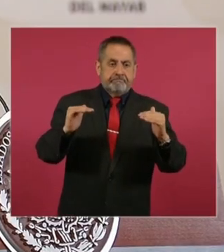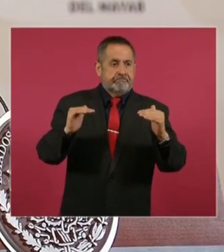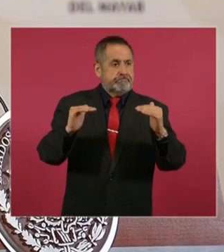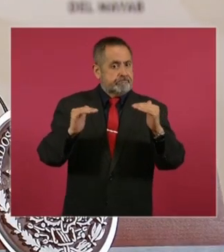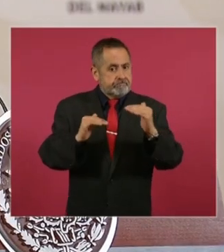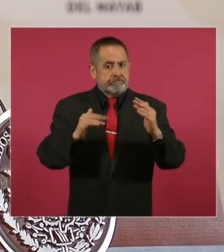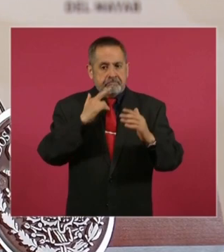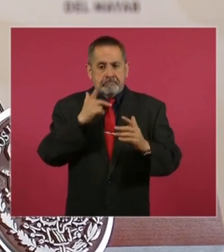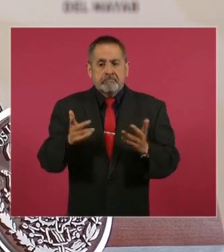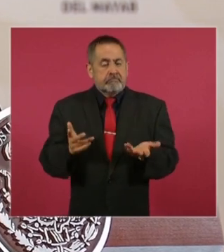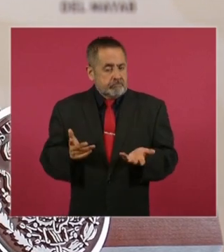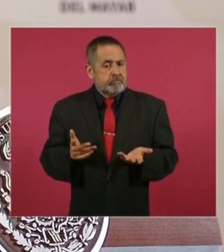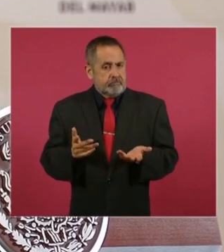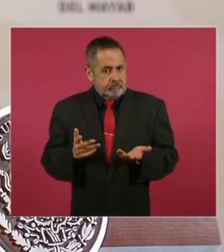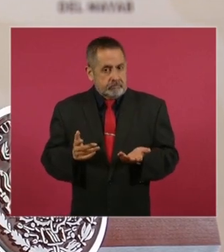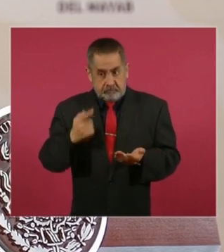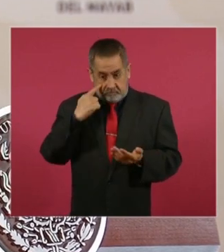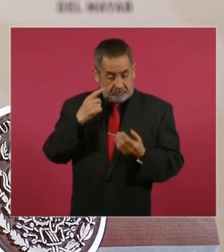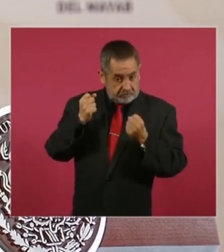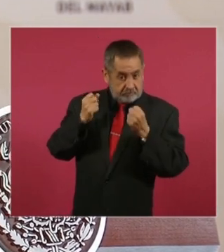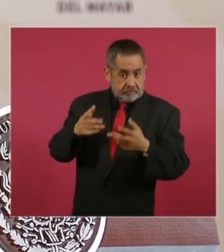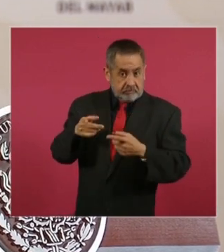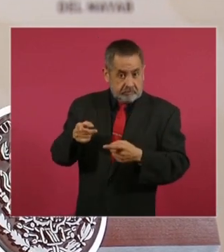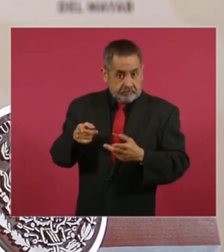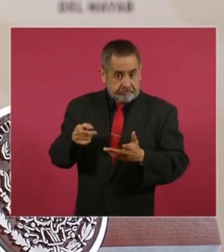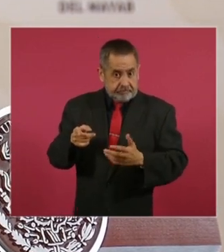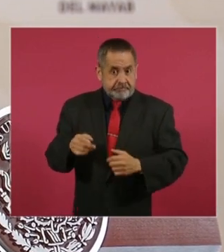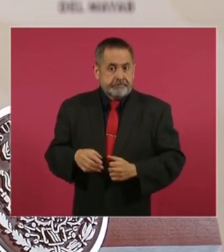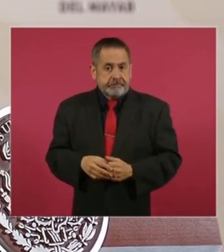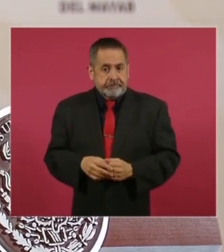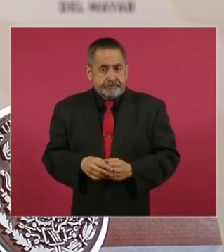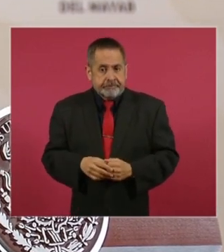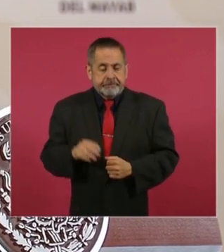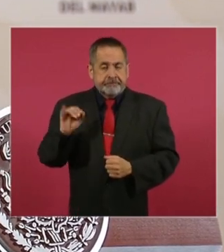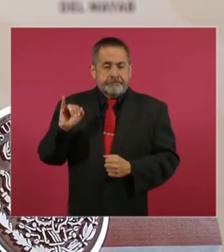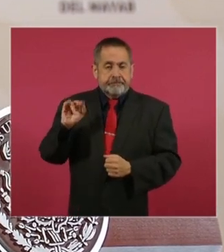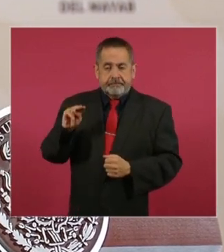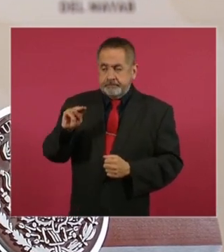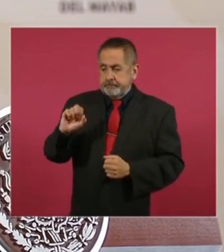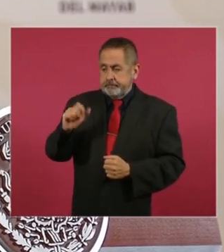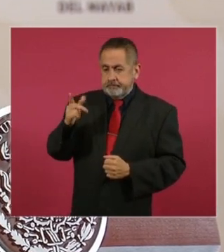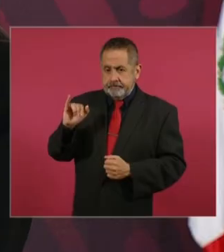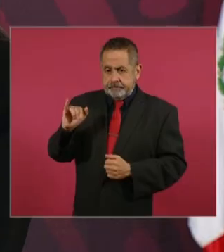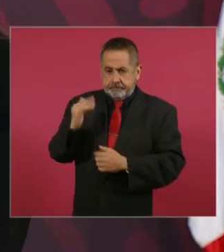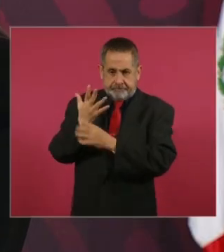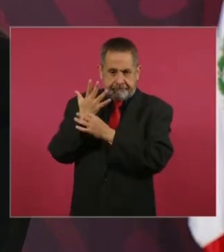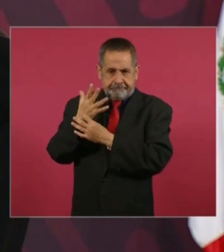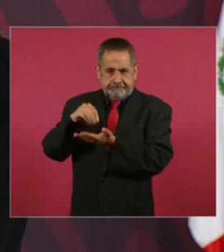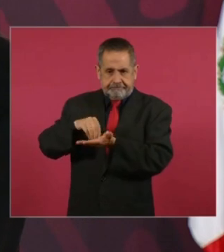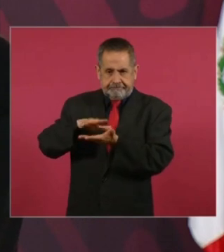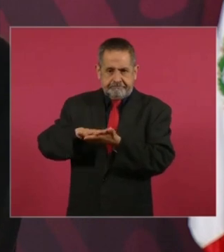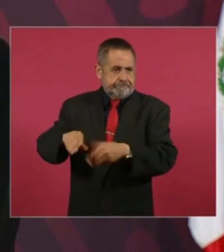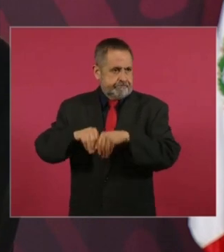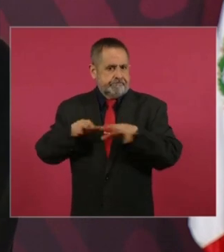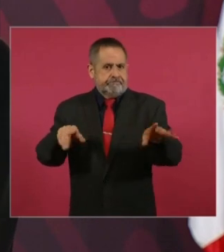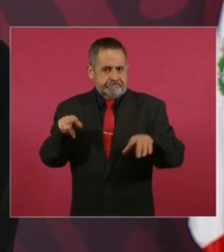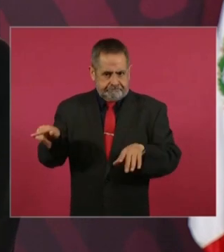Estamos hablando de cifras del Inegi, datos del Inegi.